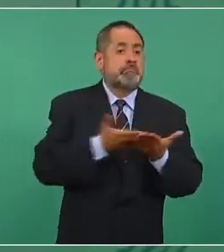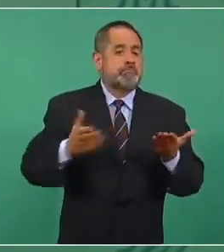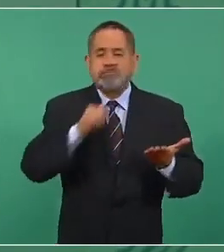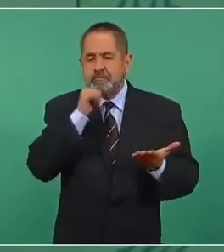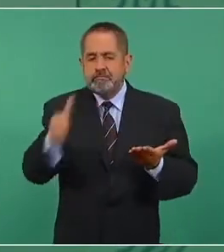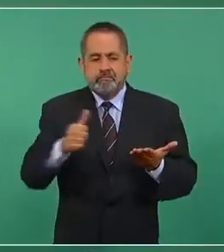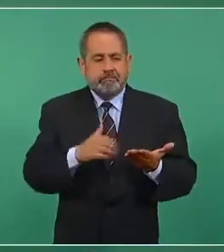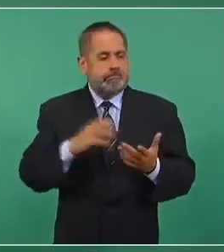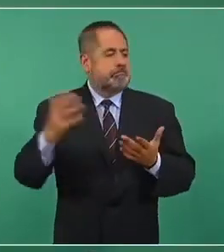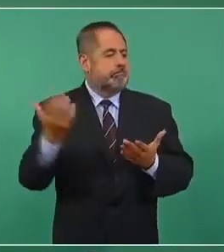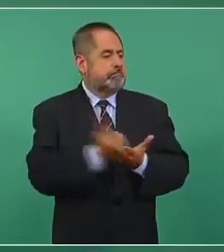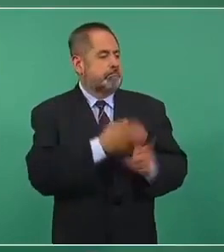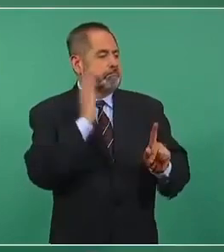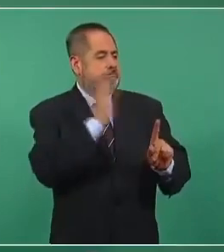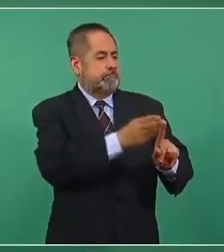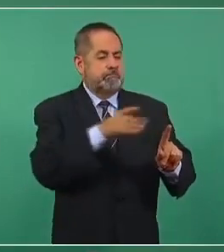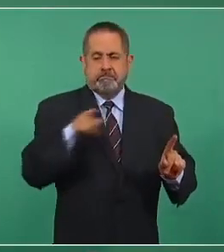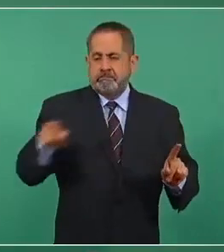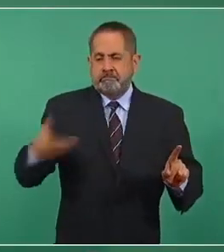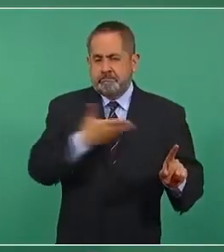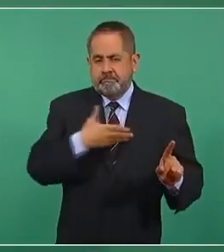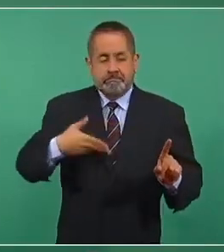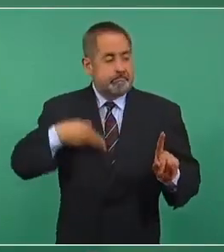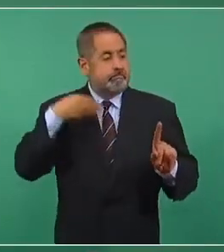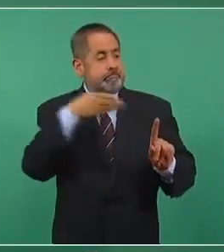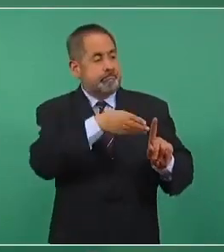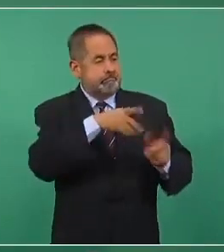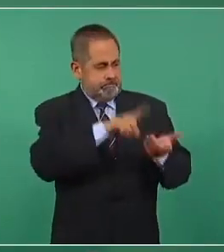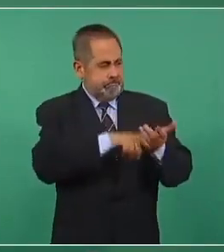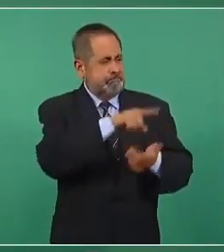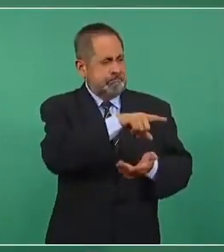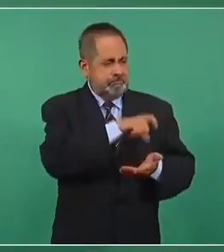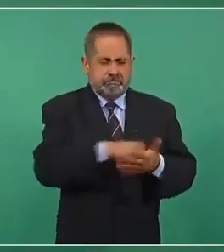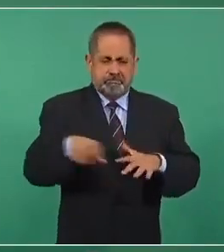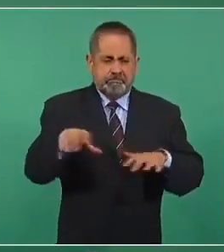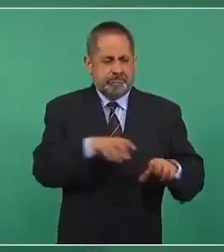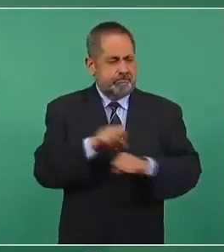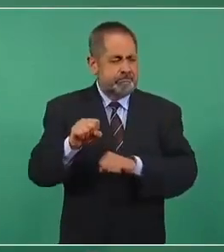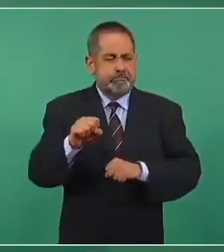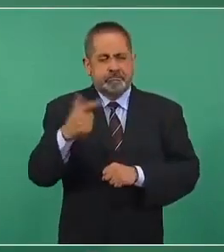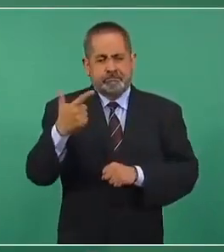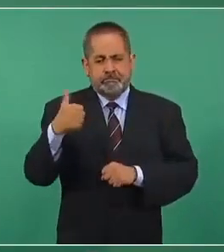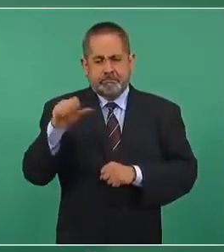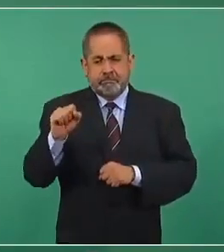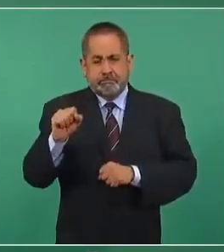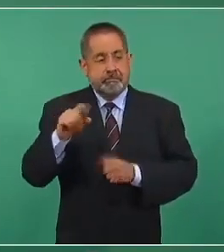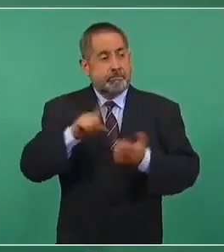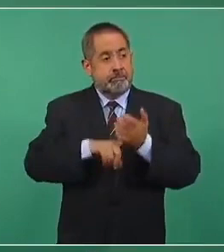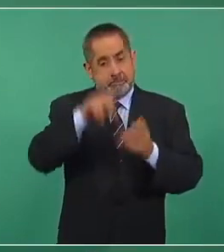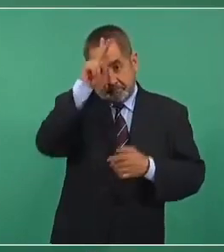desde los pinos para comprar gas del Perú.